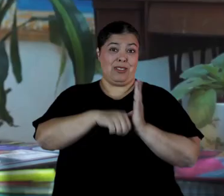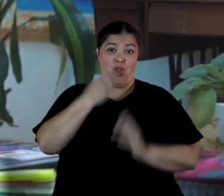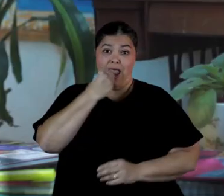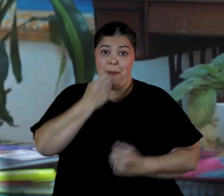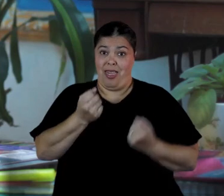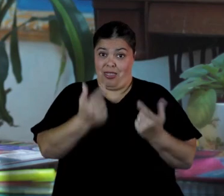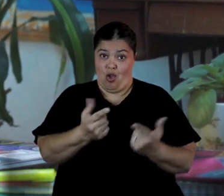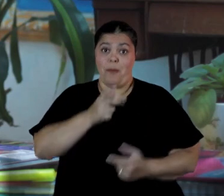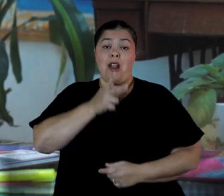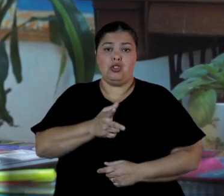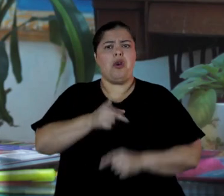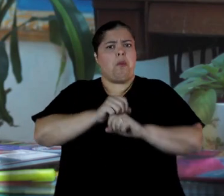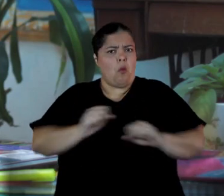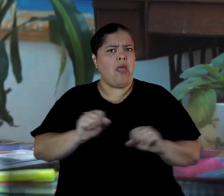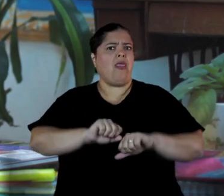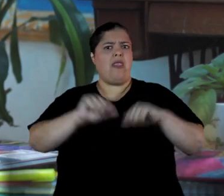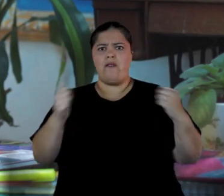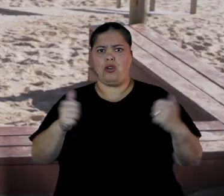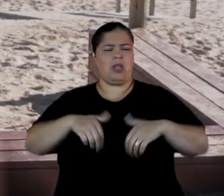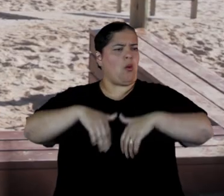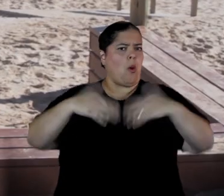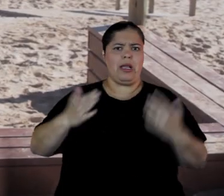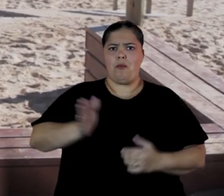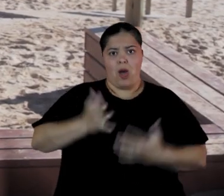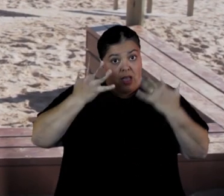divorciar toda la mujer que quiera divorciarse.